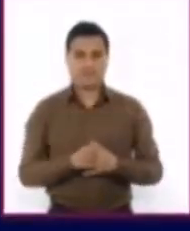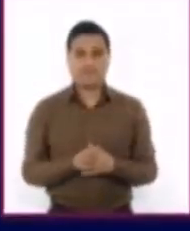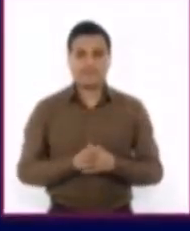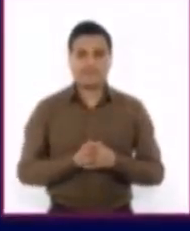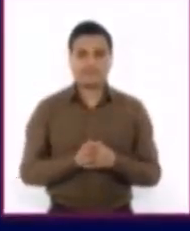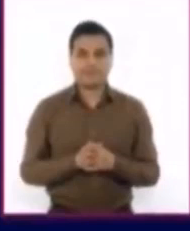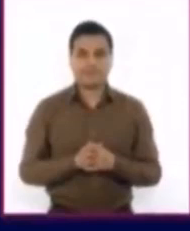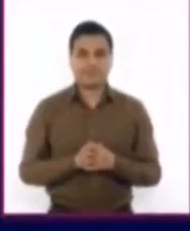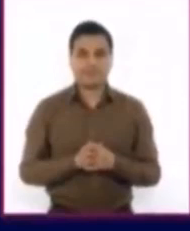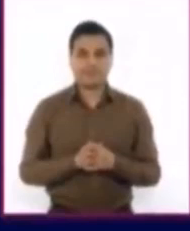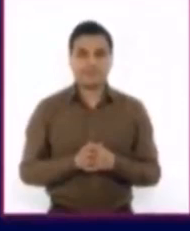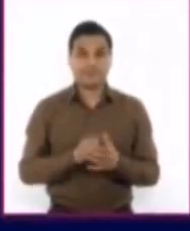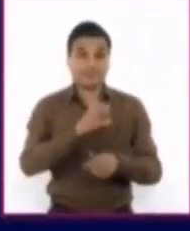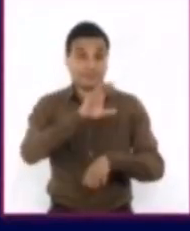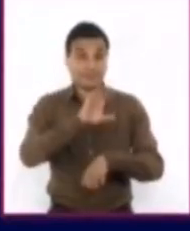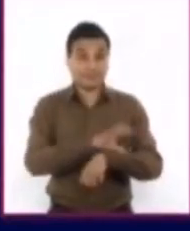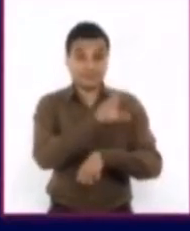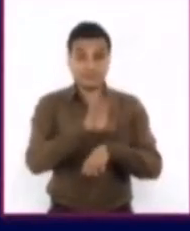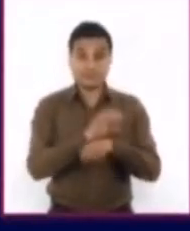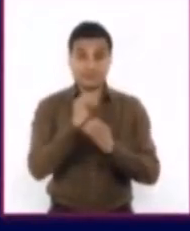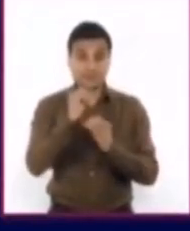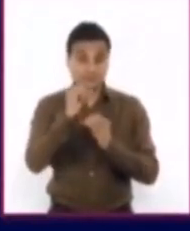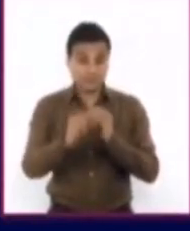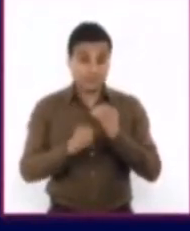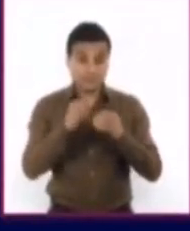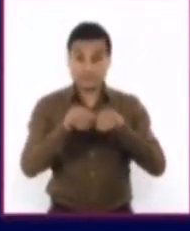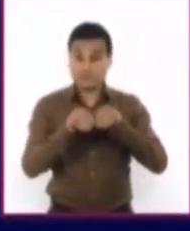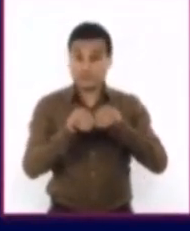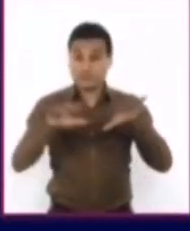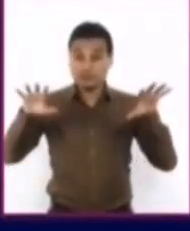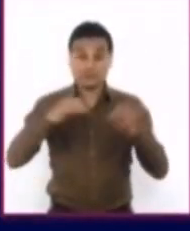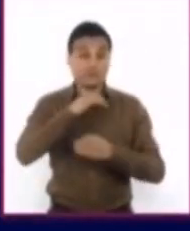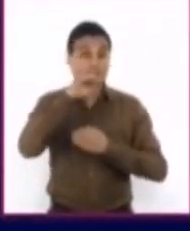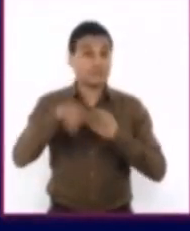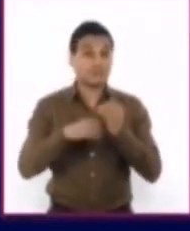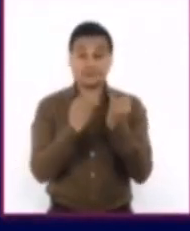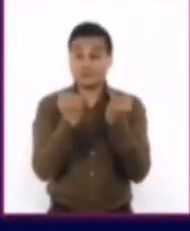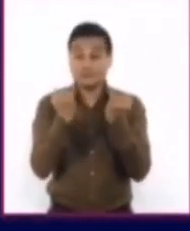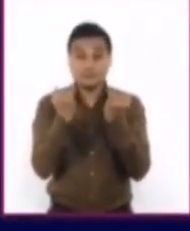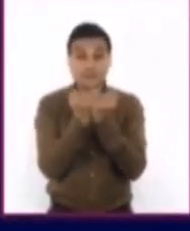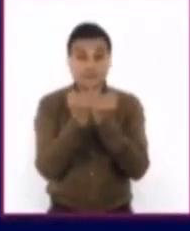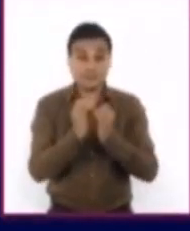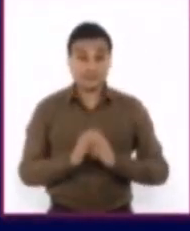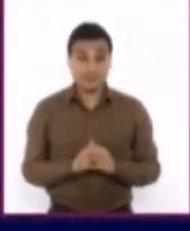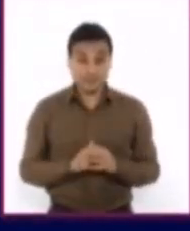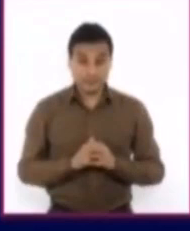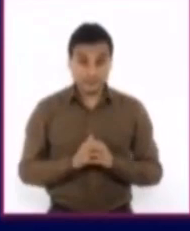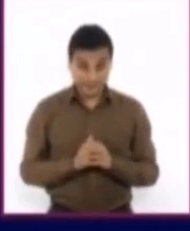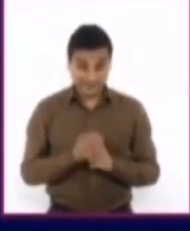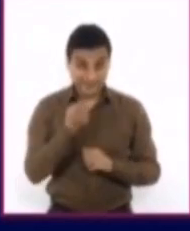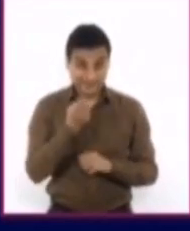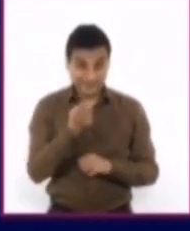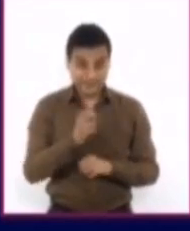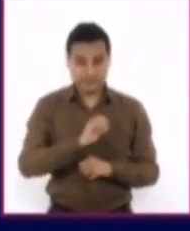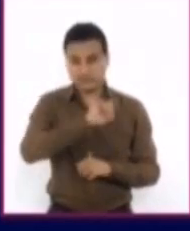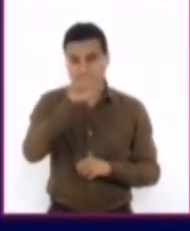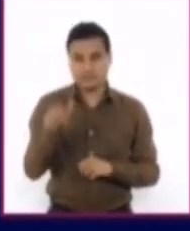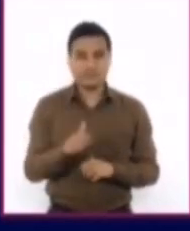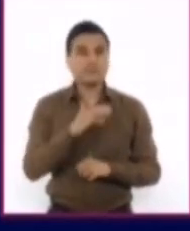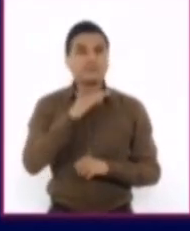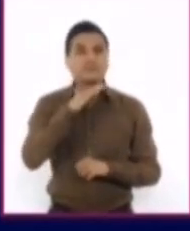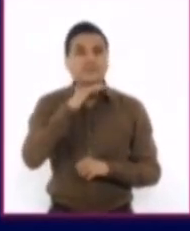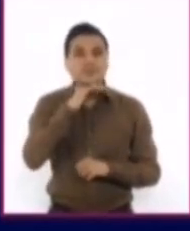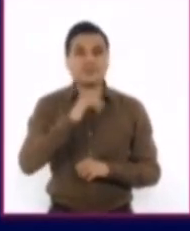Si el uso de energía nuclear se generalizara como única fuente de energía a nivel mundial, la cantidad de residuos